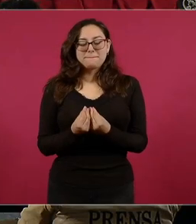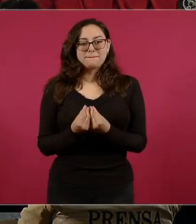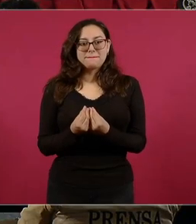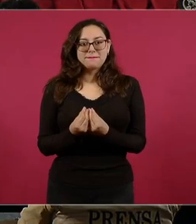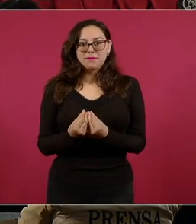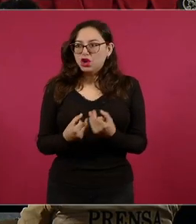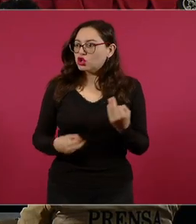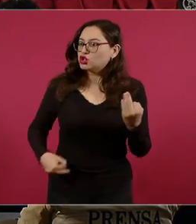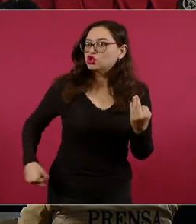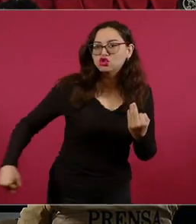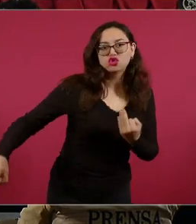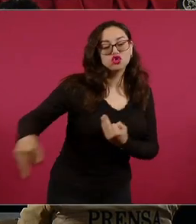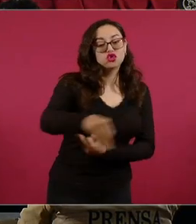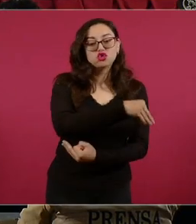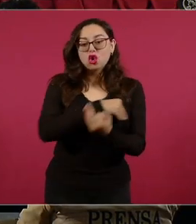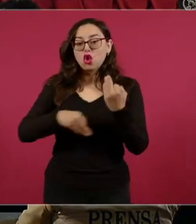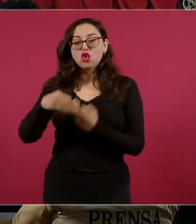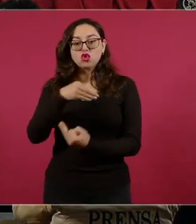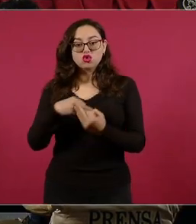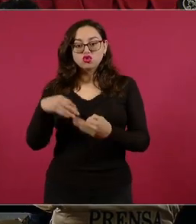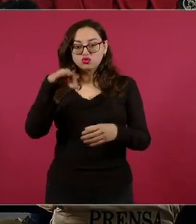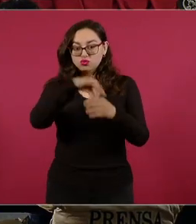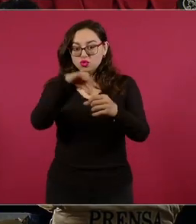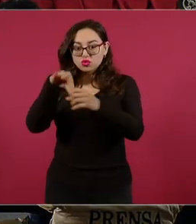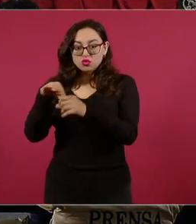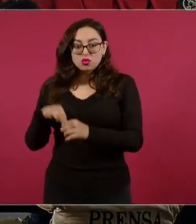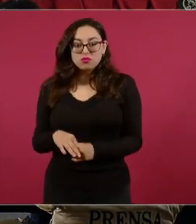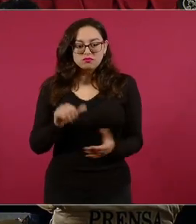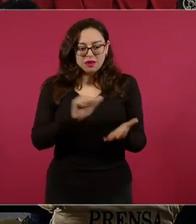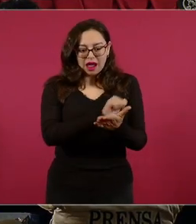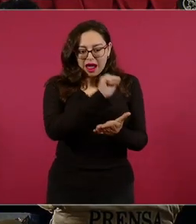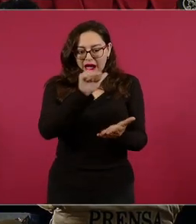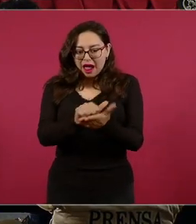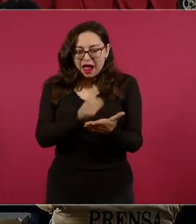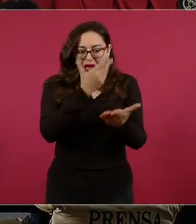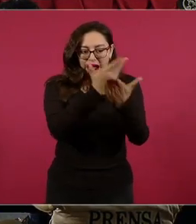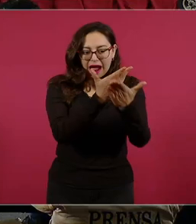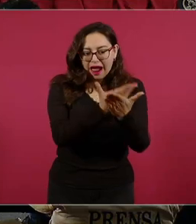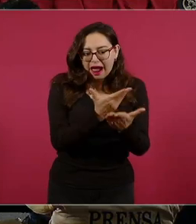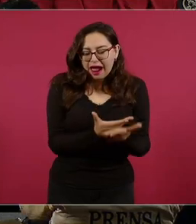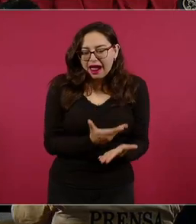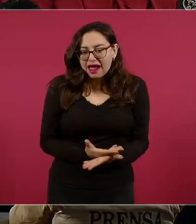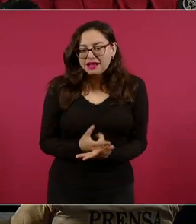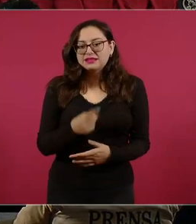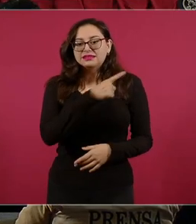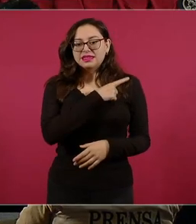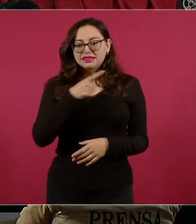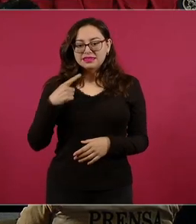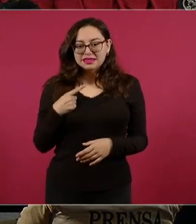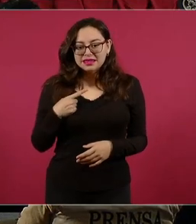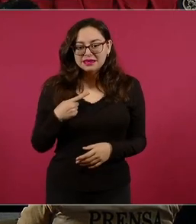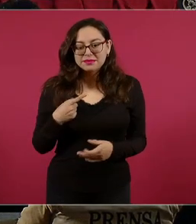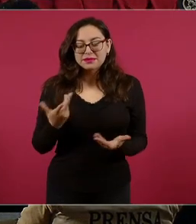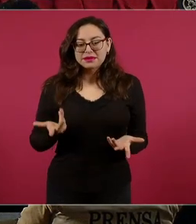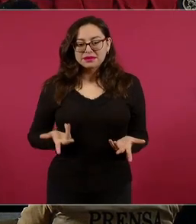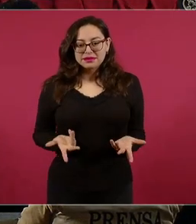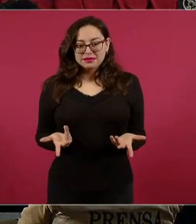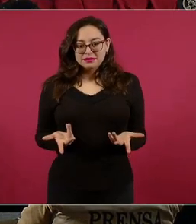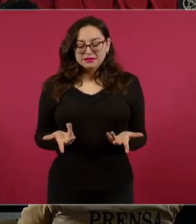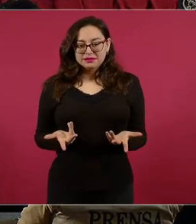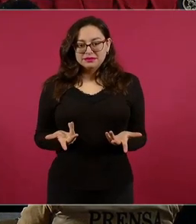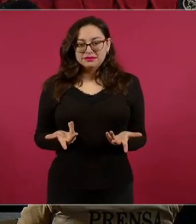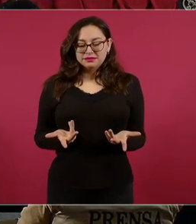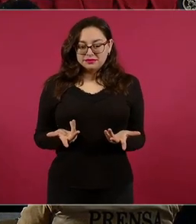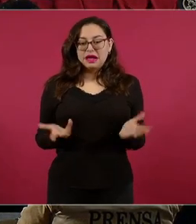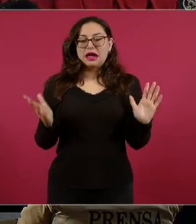actas y entonces vamos a